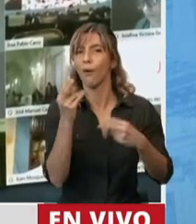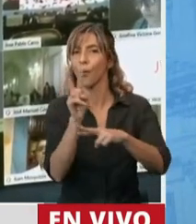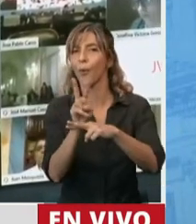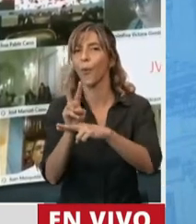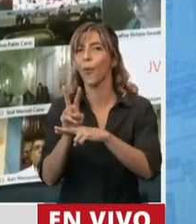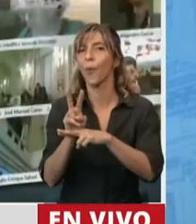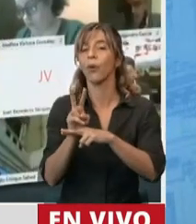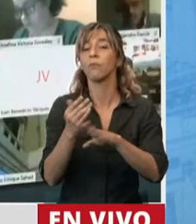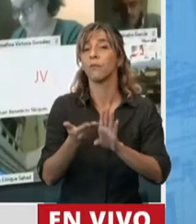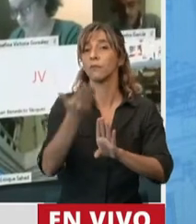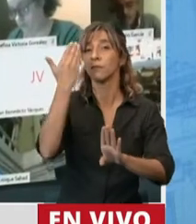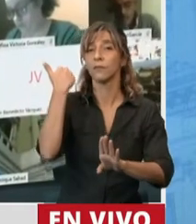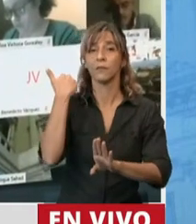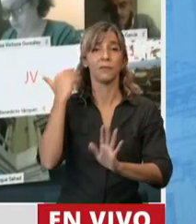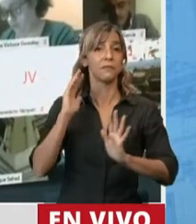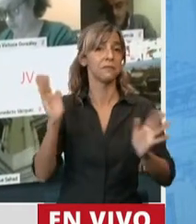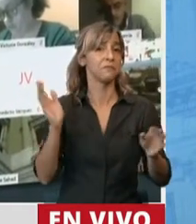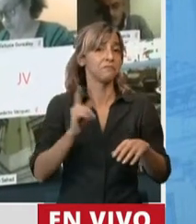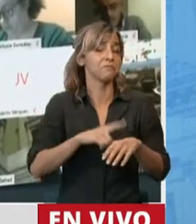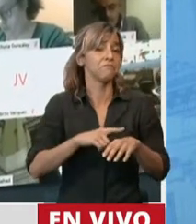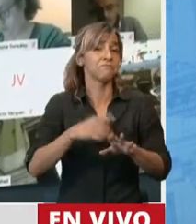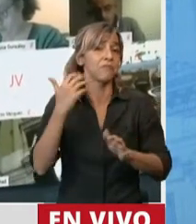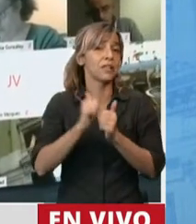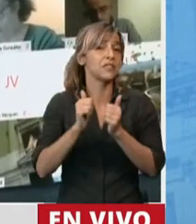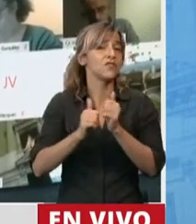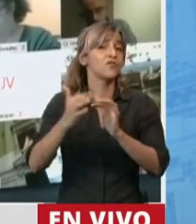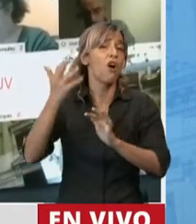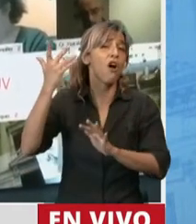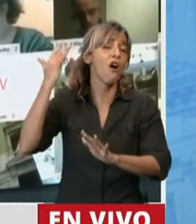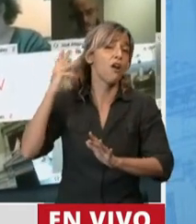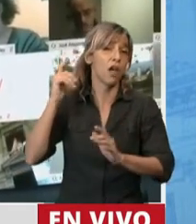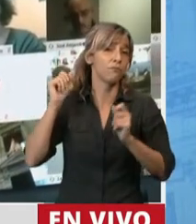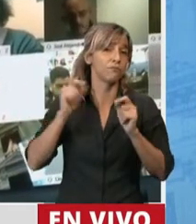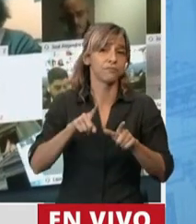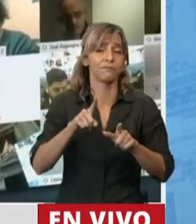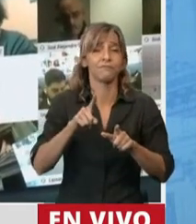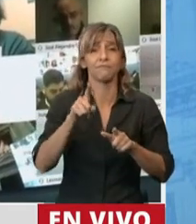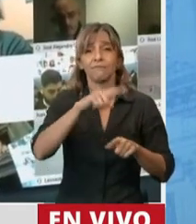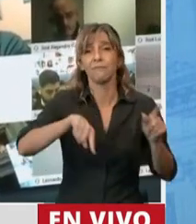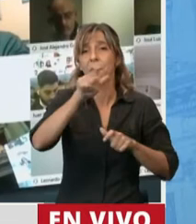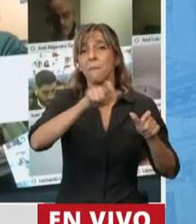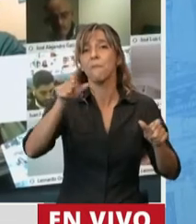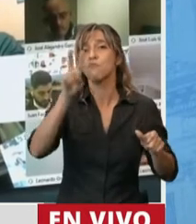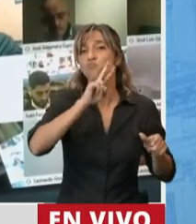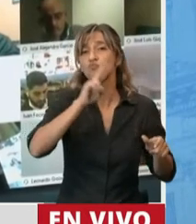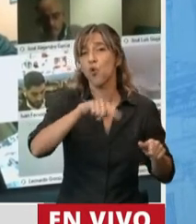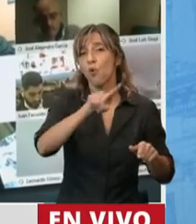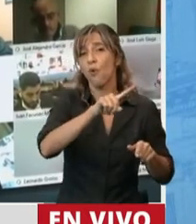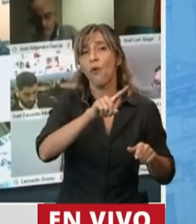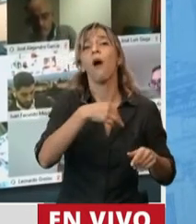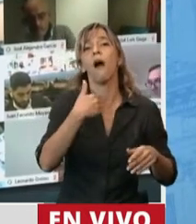fueron reconocidas y que fueron asignadas históricamente solamente a las mujeres. Se las reconoce,